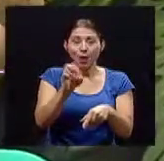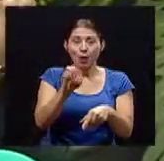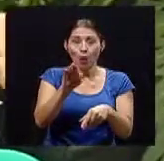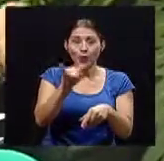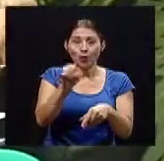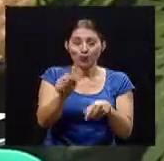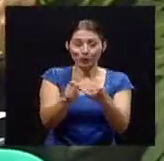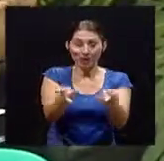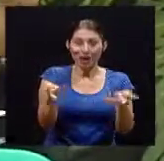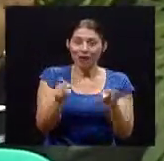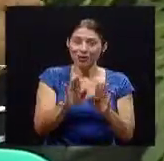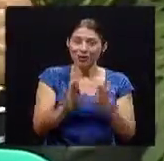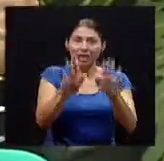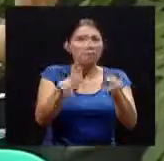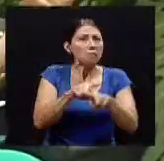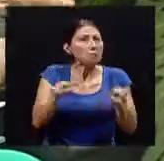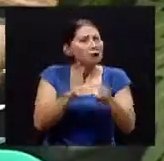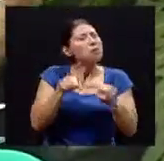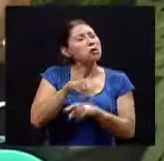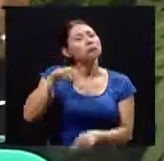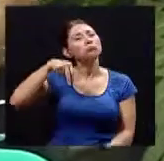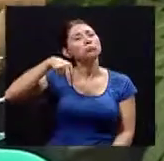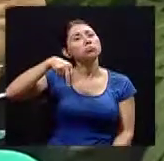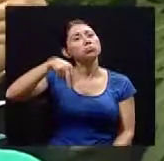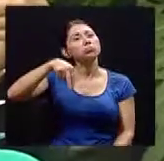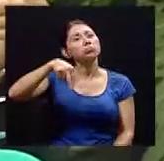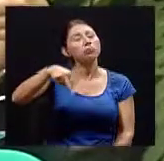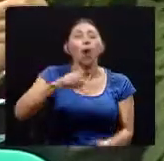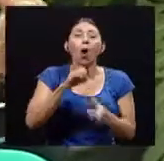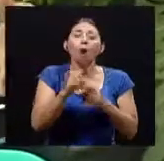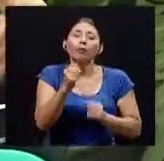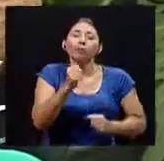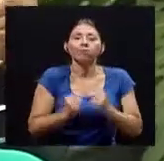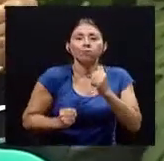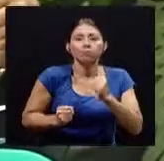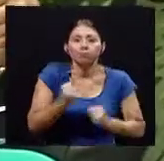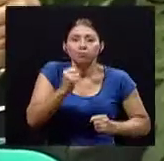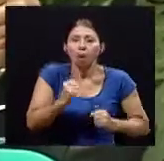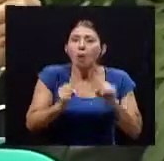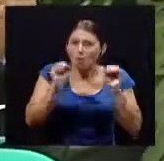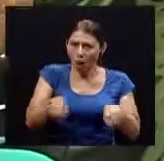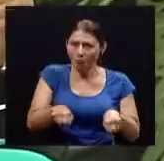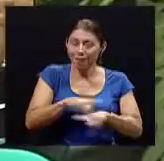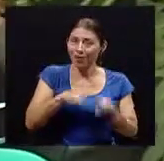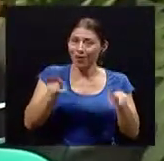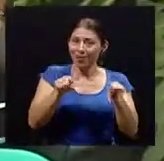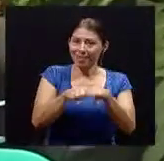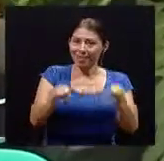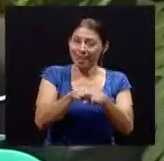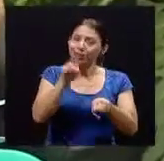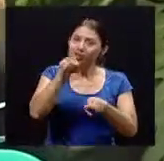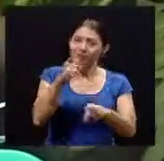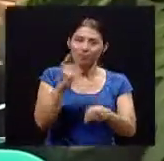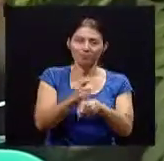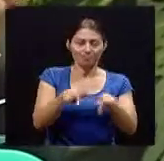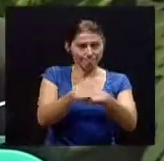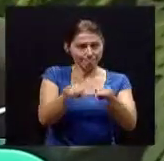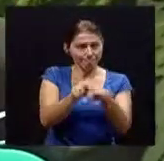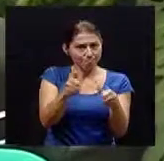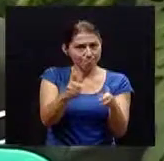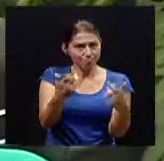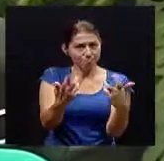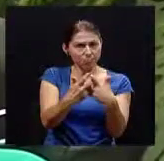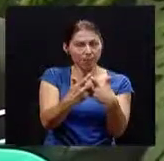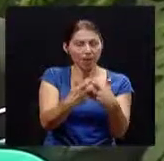caminata siempre y cuando tengamos unos zapatos adecuados es importante sobre todo hacer un diagnóstico claro